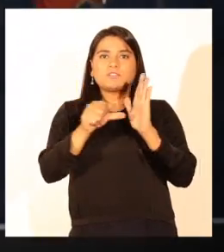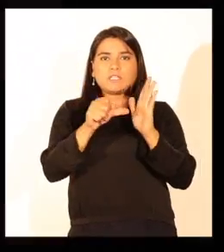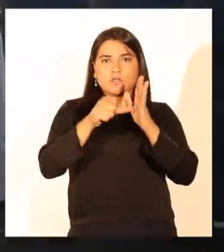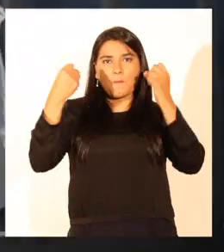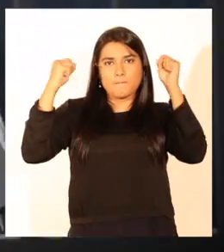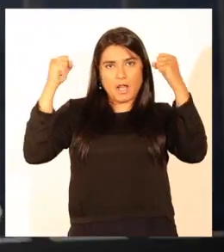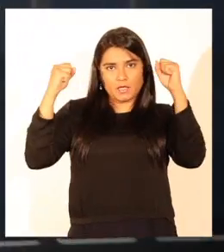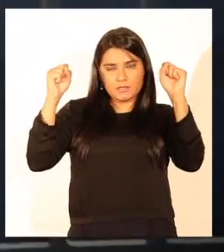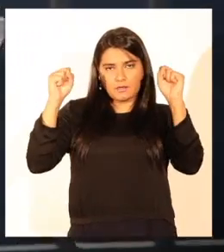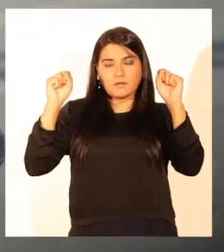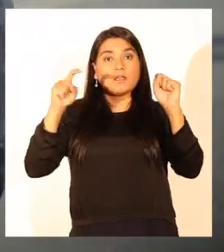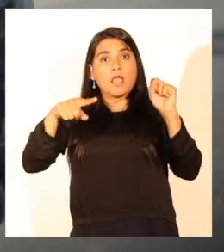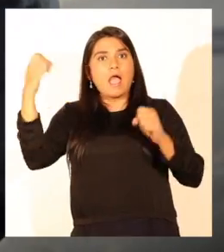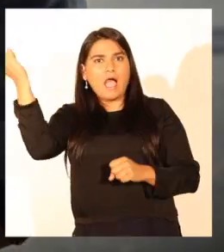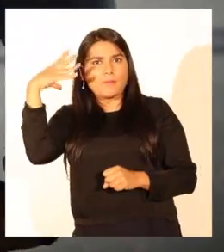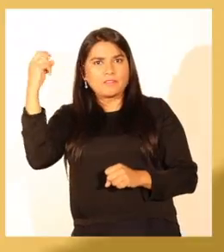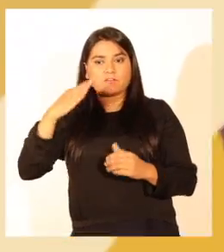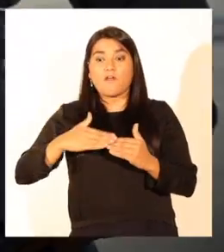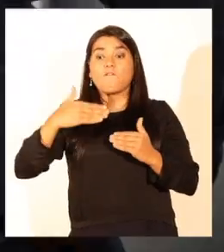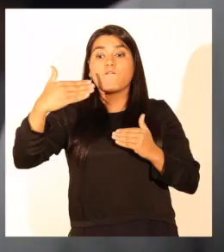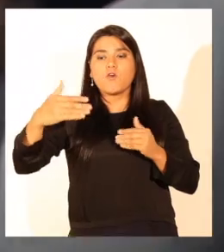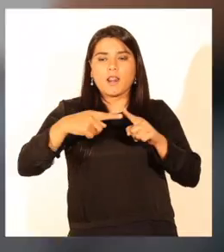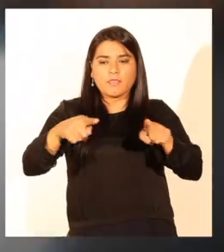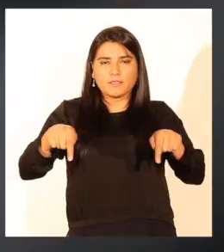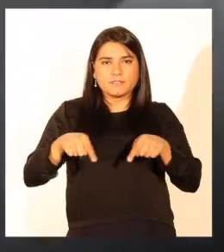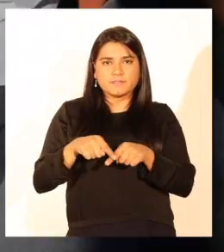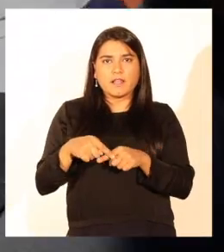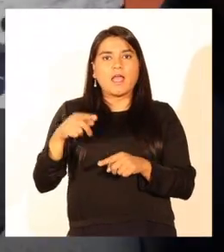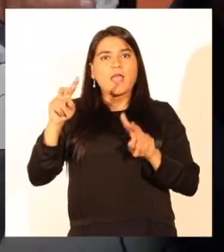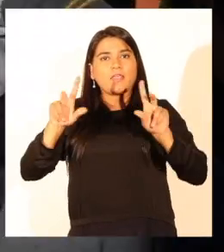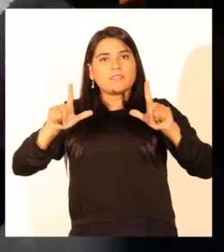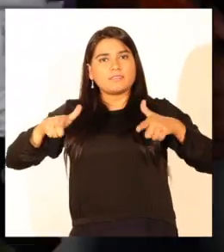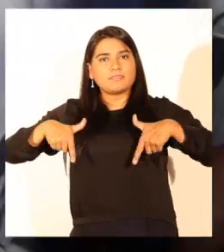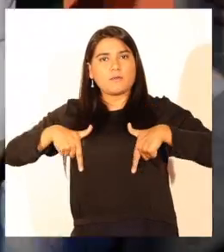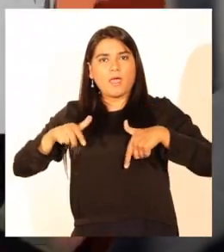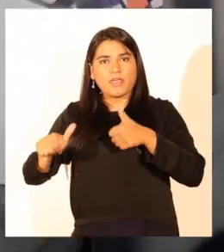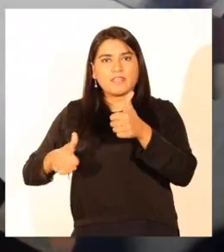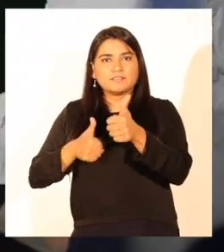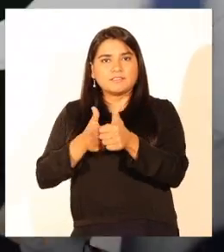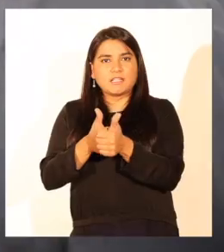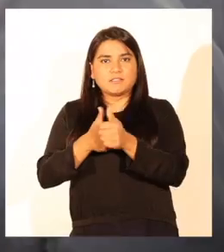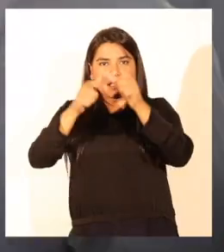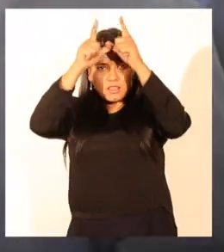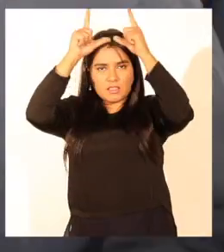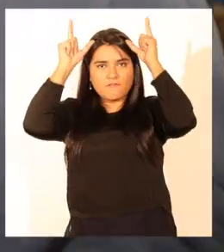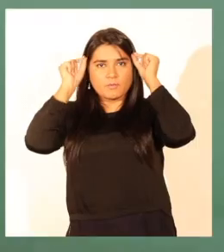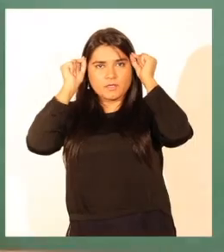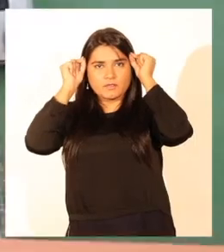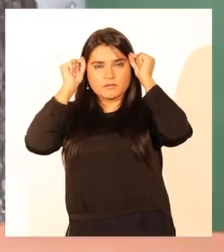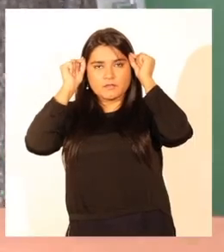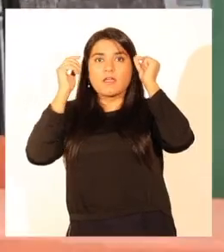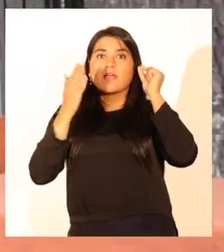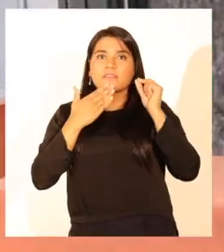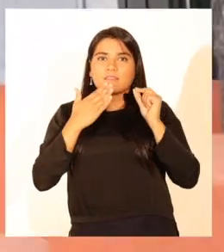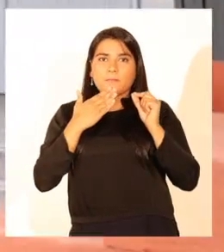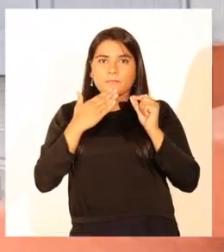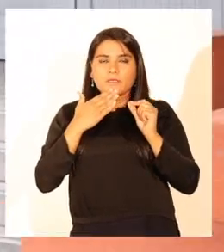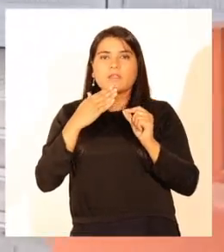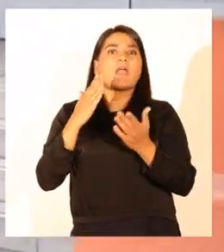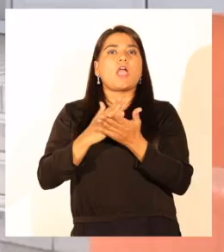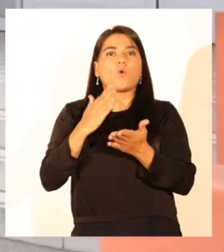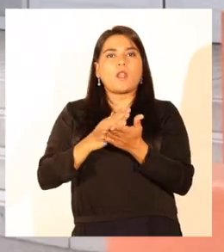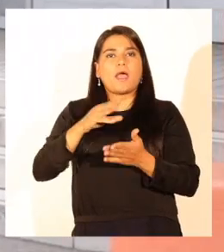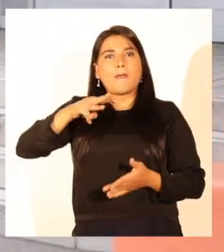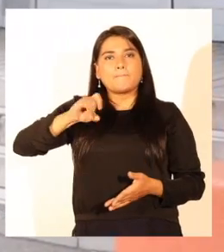línea, con aprendizajes fuera del aula, obteniendo el título de asistente en enfermería. Además, en la Escuela